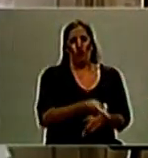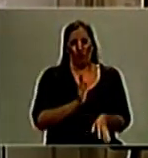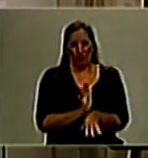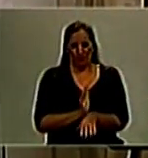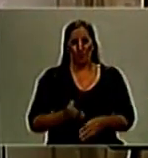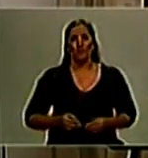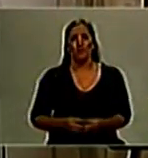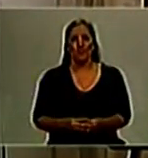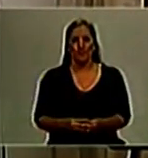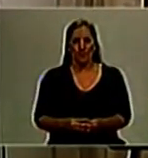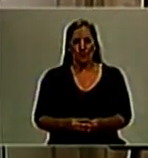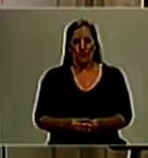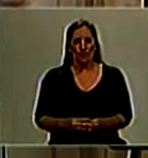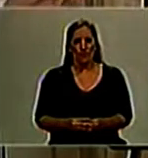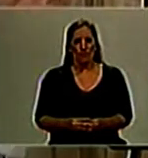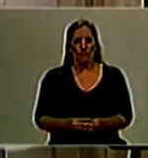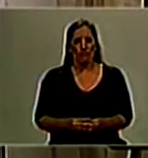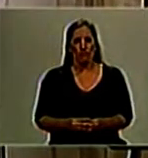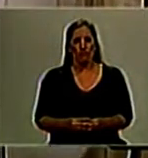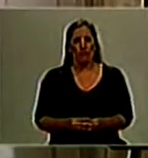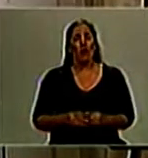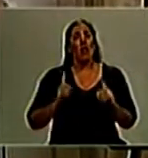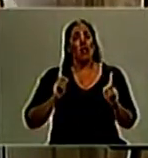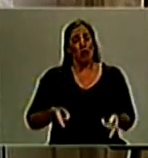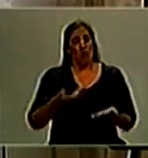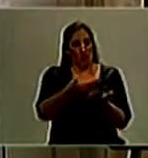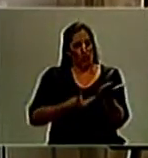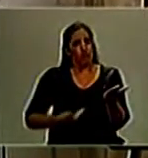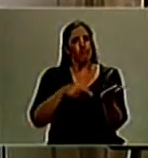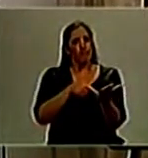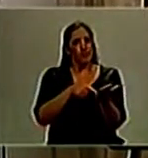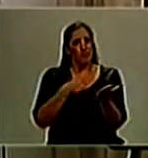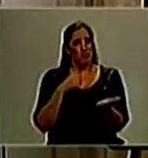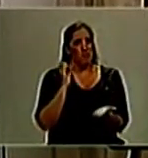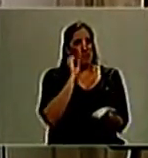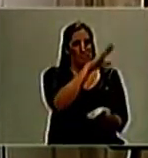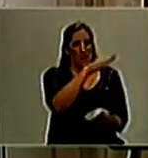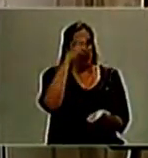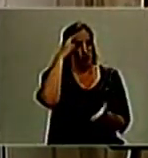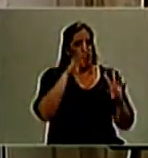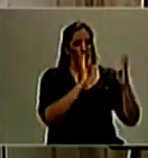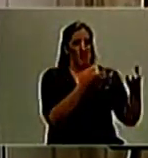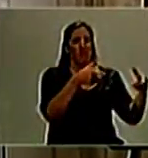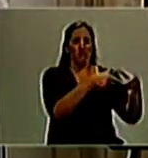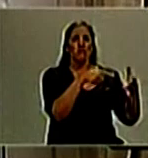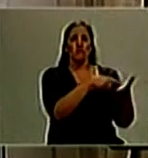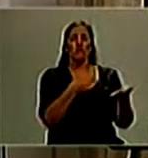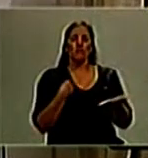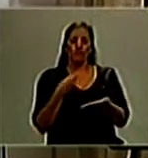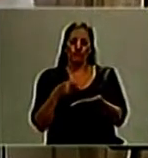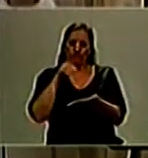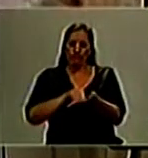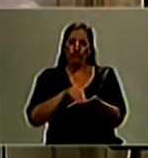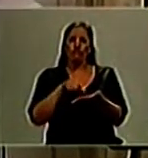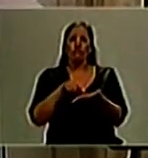También se establece claramente que la Agencia Federal de